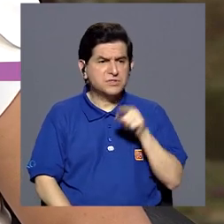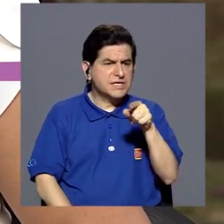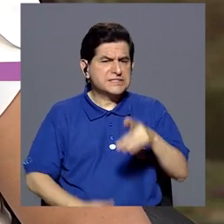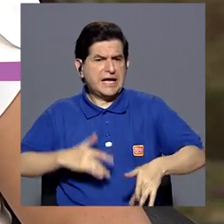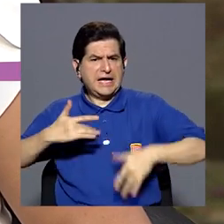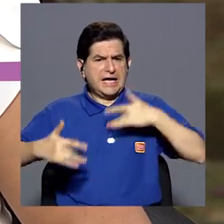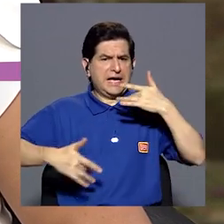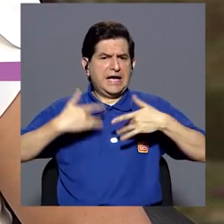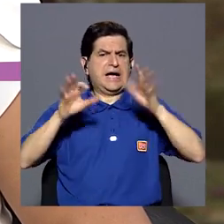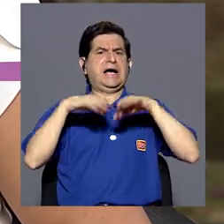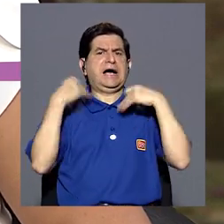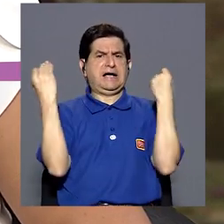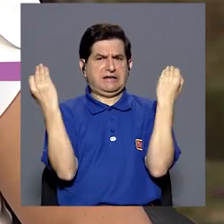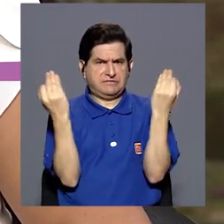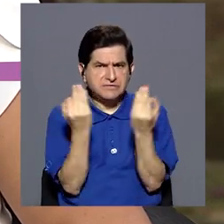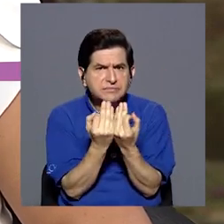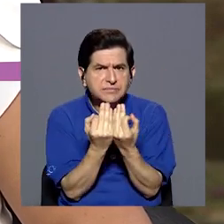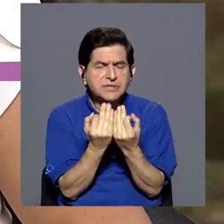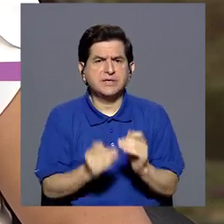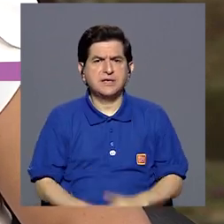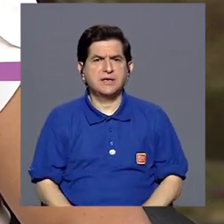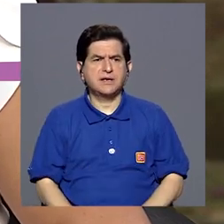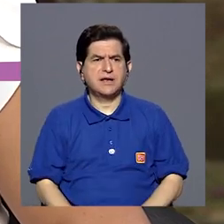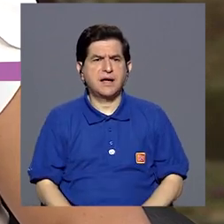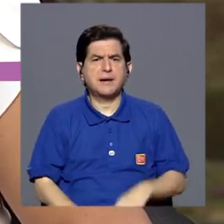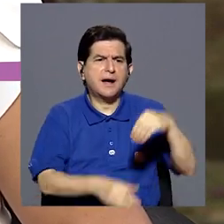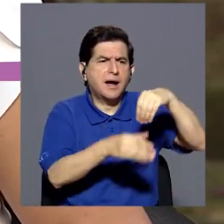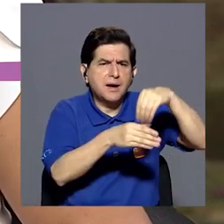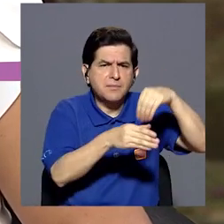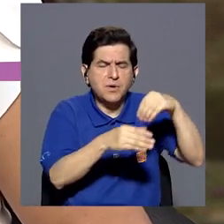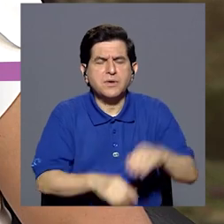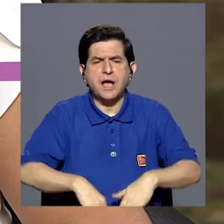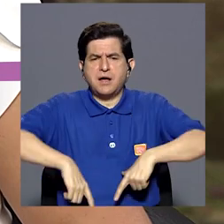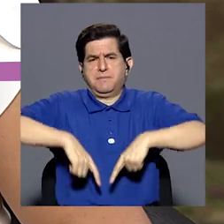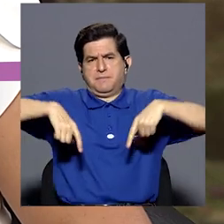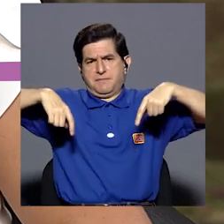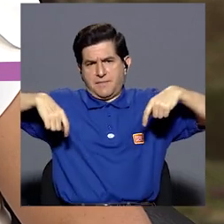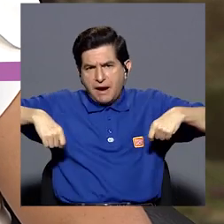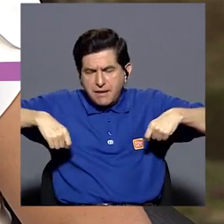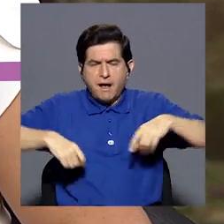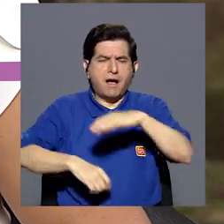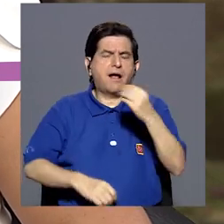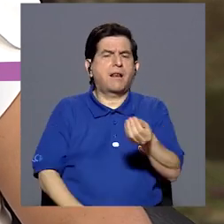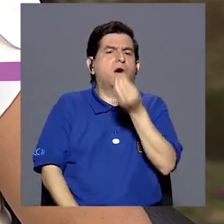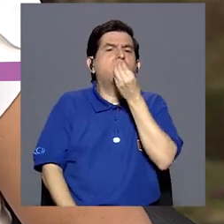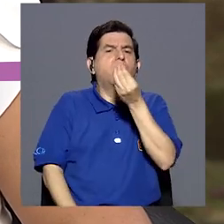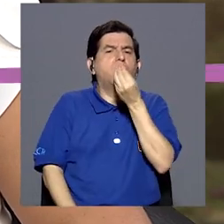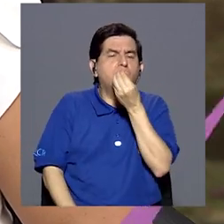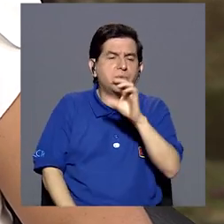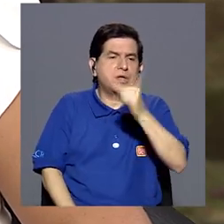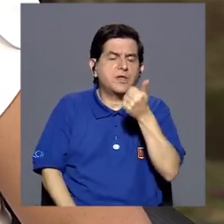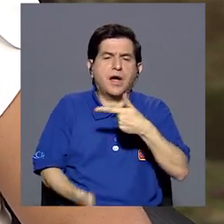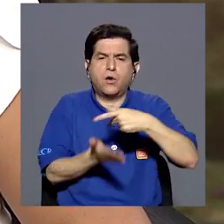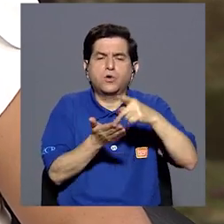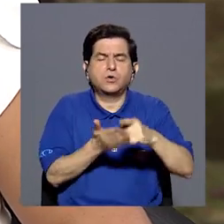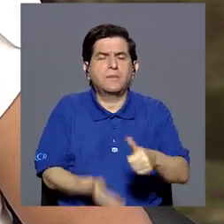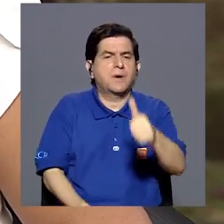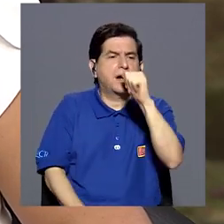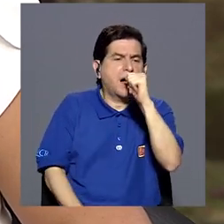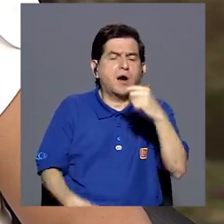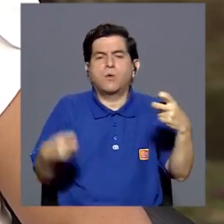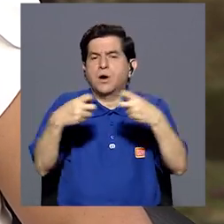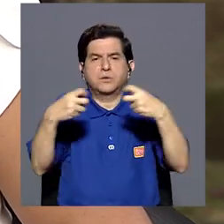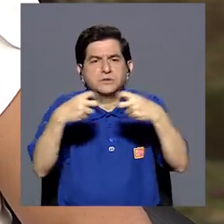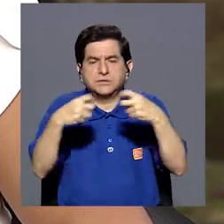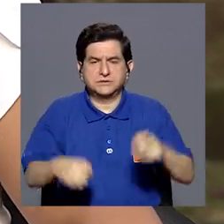tenemos que ir sensibilizando a los familiares para que entonces uno aporte con los pañales, otro aporte con la comida, otro pague el agua,